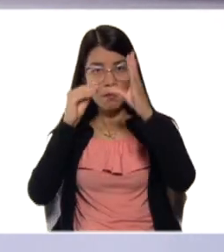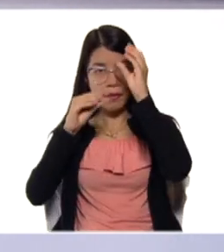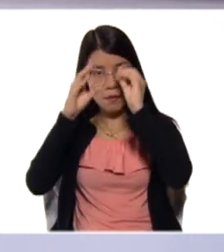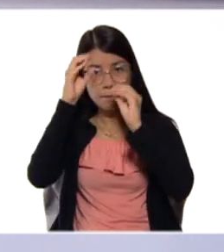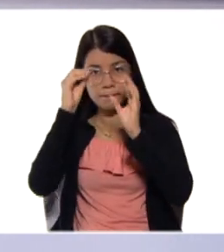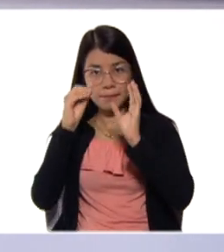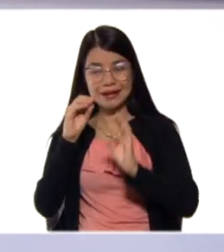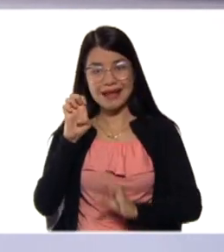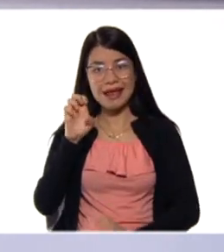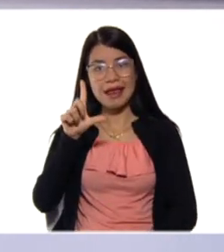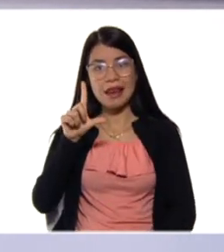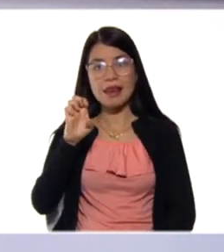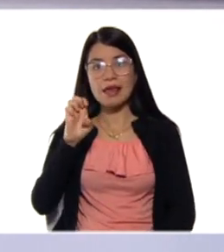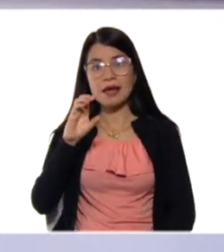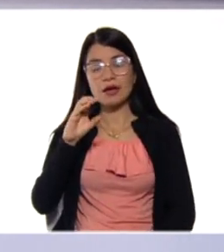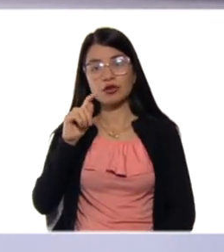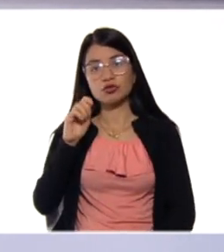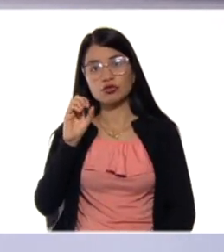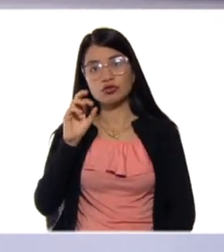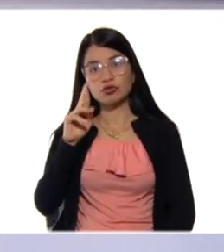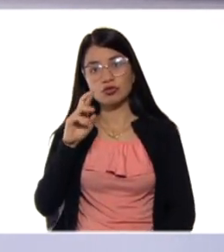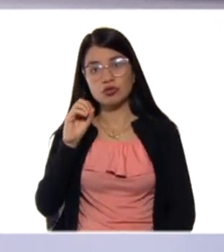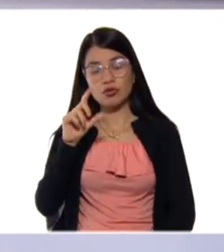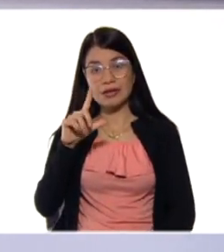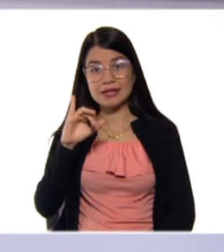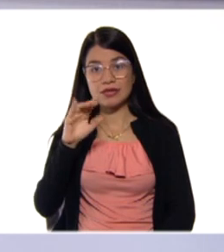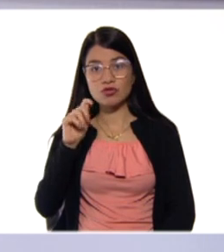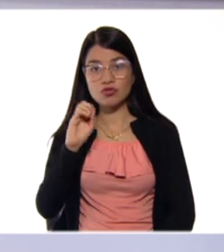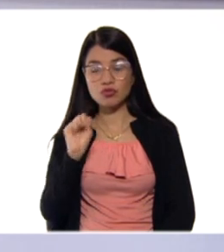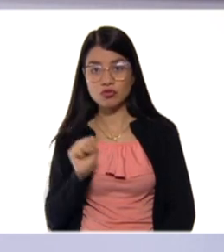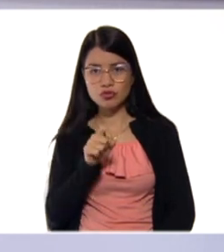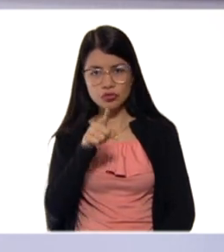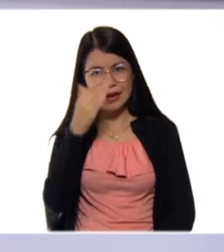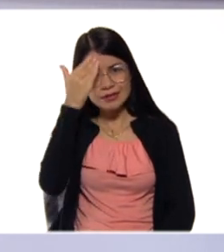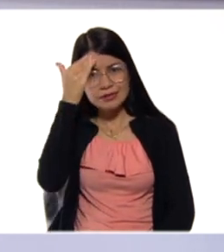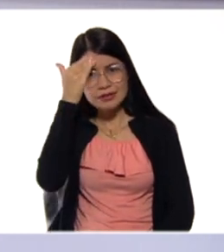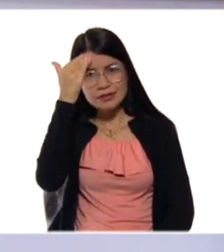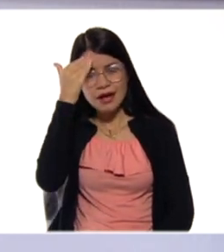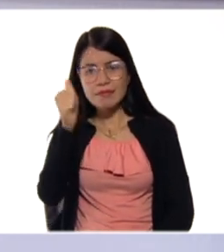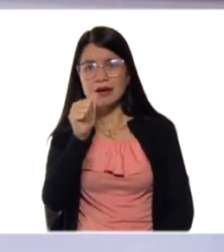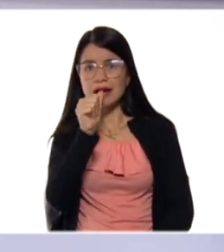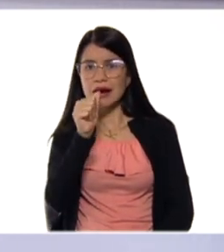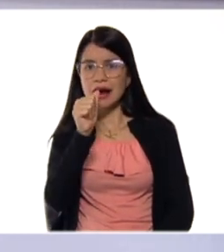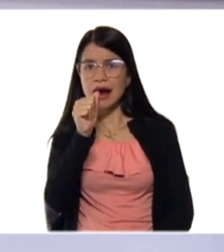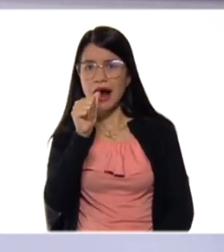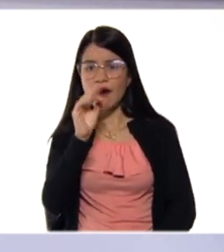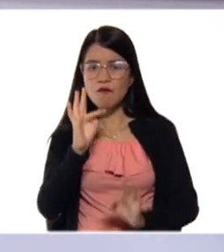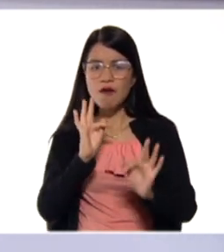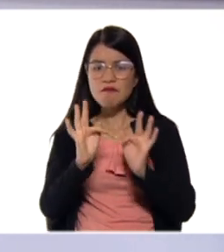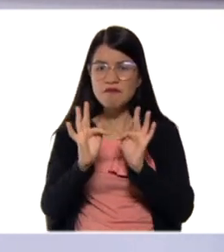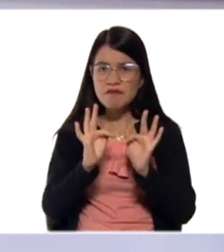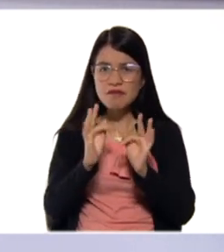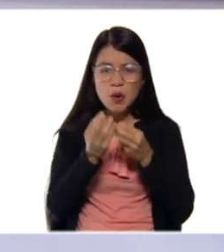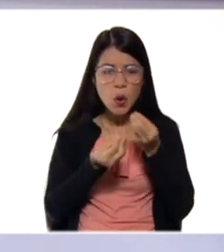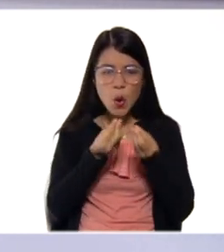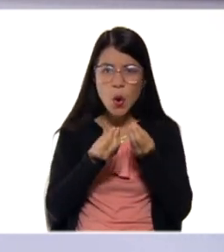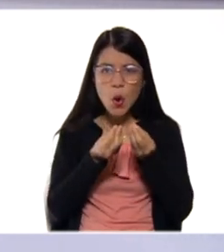Además, ¿saben ustedes en qué estado físico se encuentra el agua? Profesor, ¿qué son estados físicos? Los hemos dado en clase.